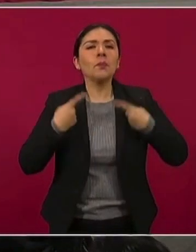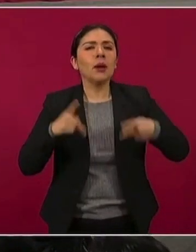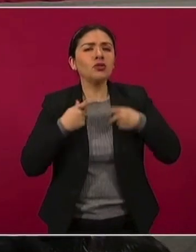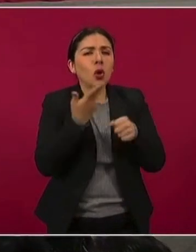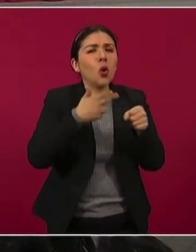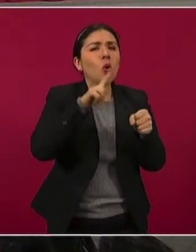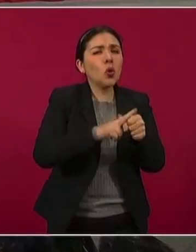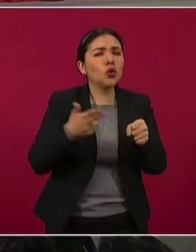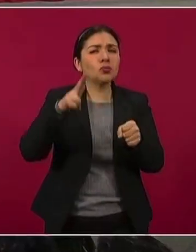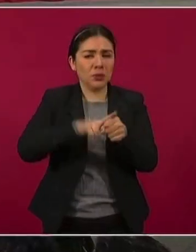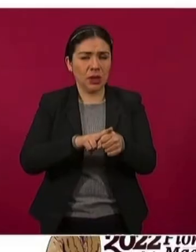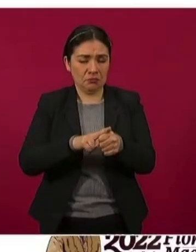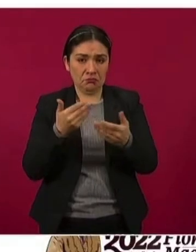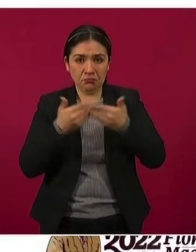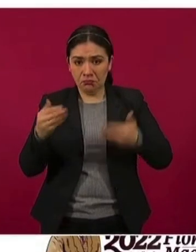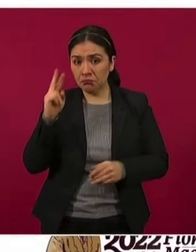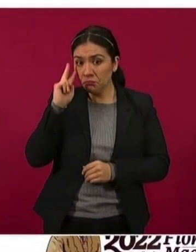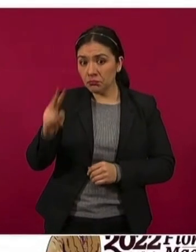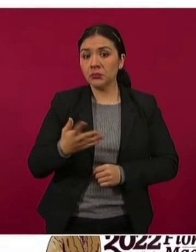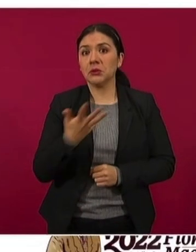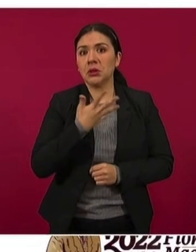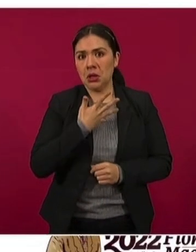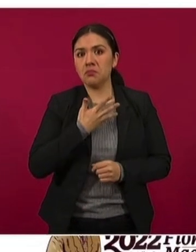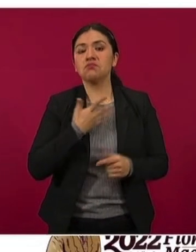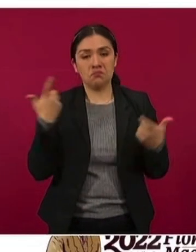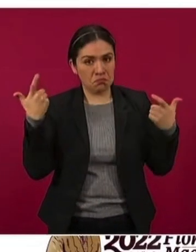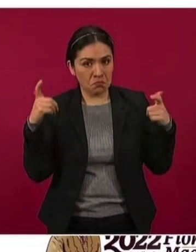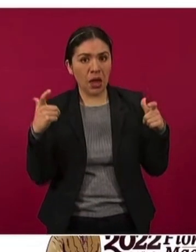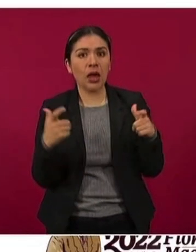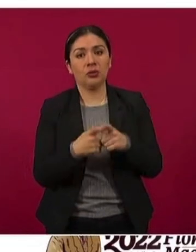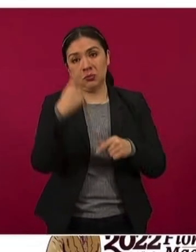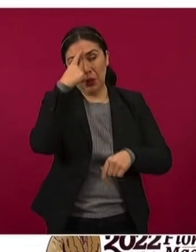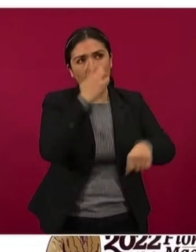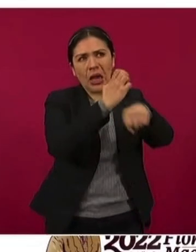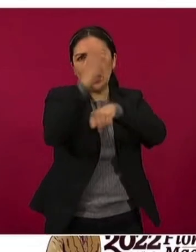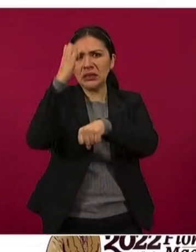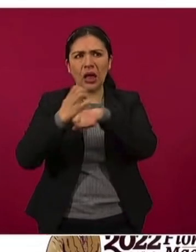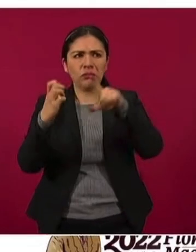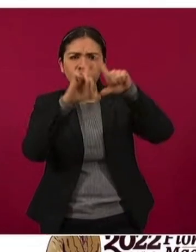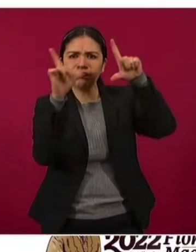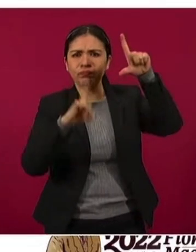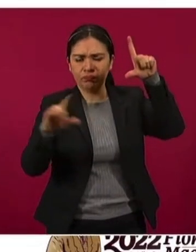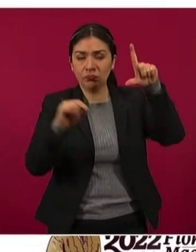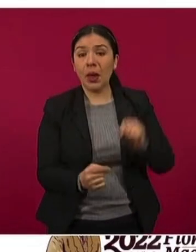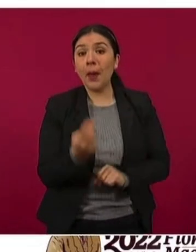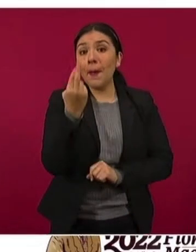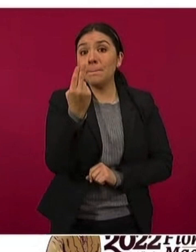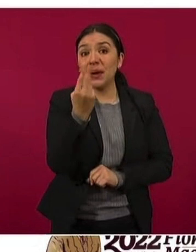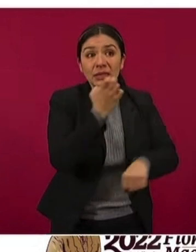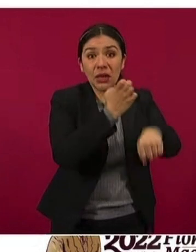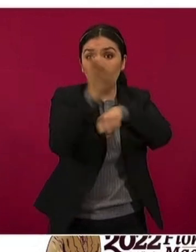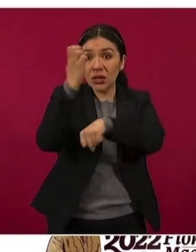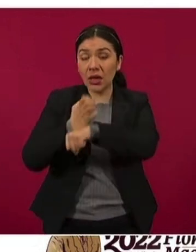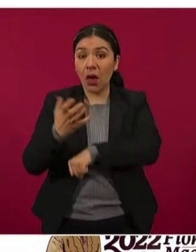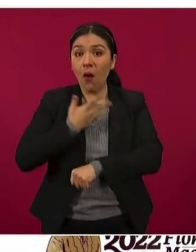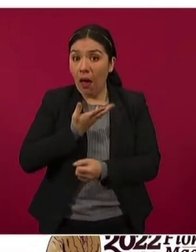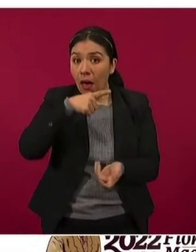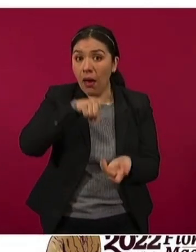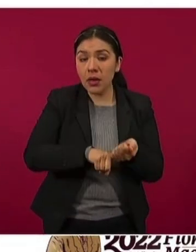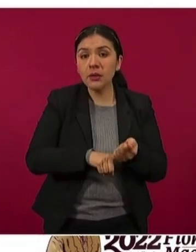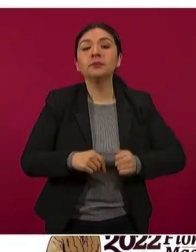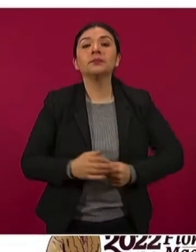empieza a configurarse una tendencia de reducción en la mayoría de las entidades federativas, en 25 de las 32, y